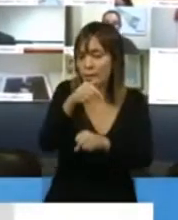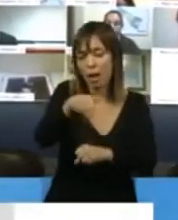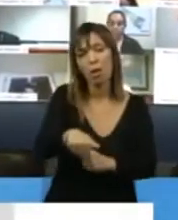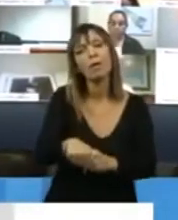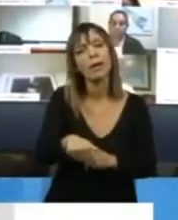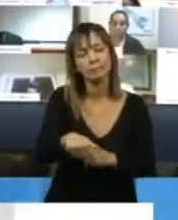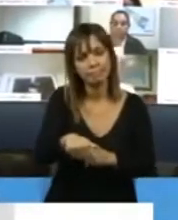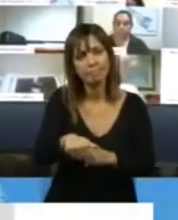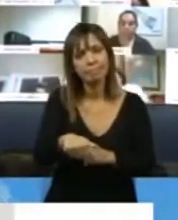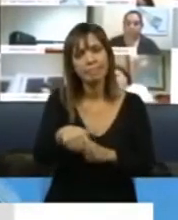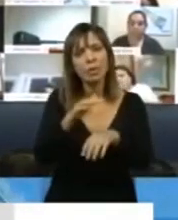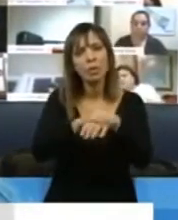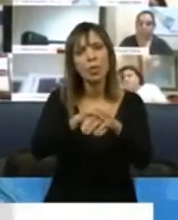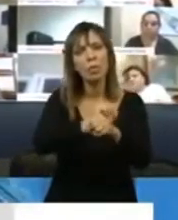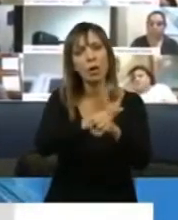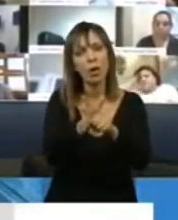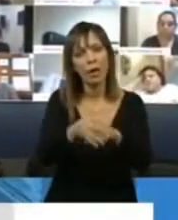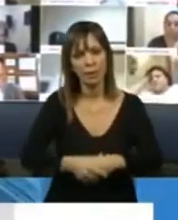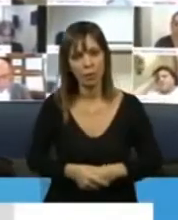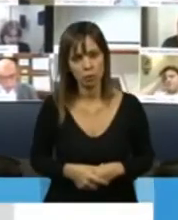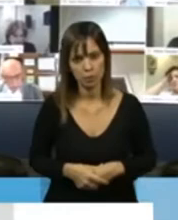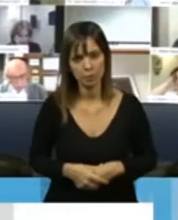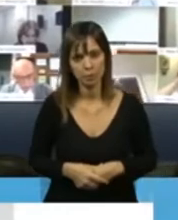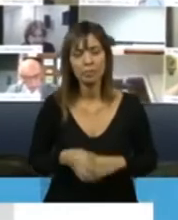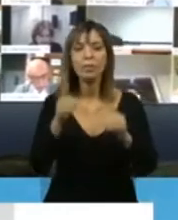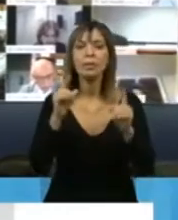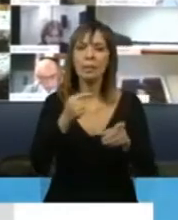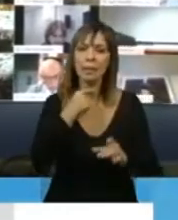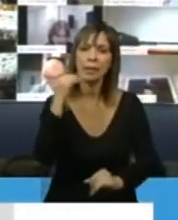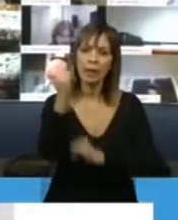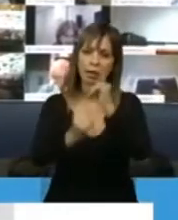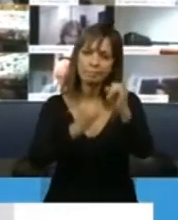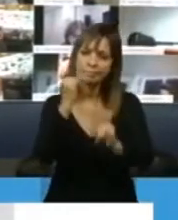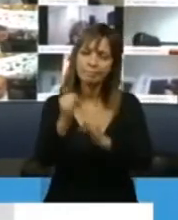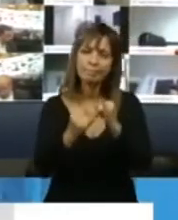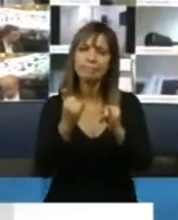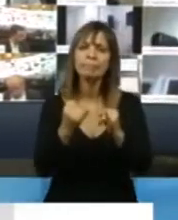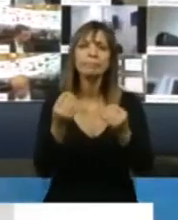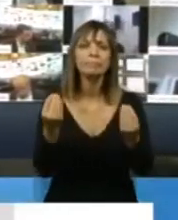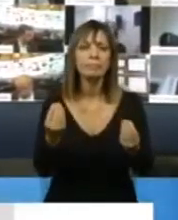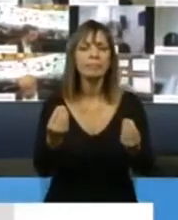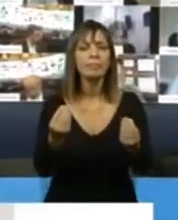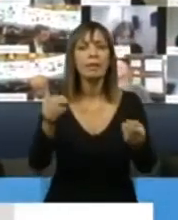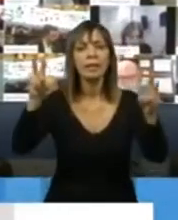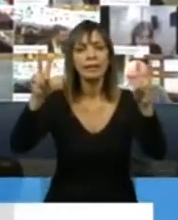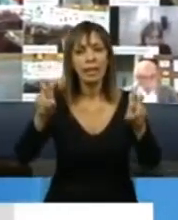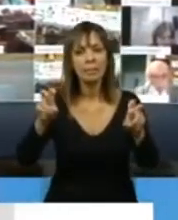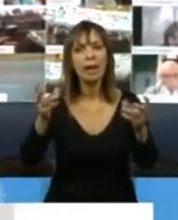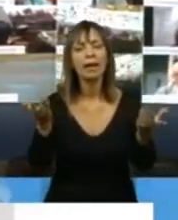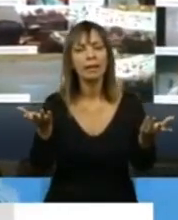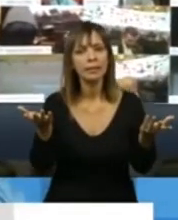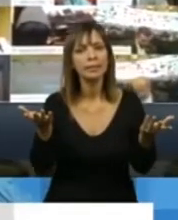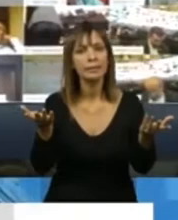las consecuencias de esta pandemia. También quiero expresar, más allá de que es un tema que